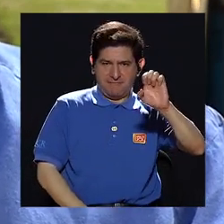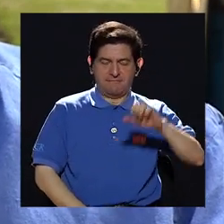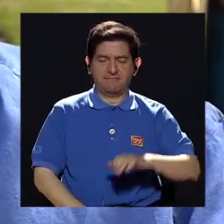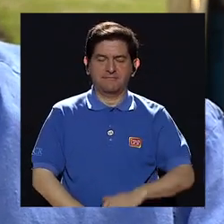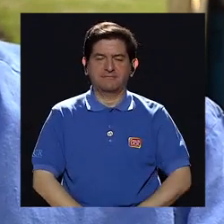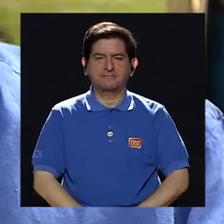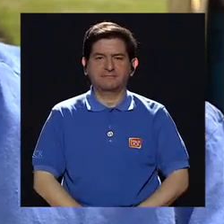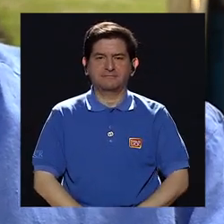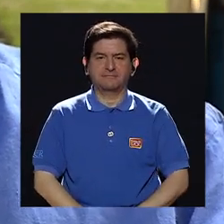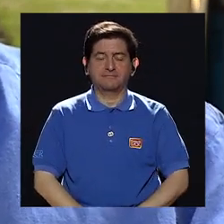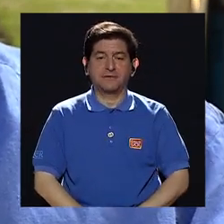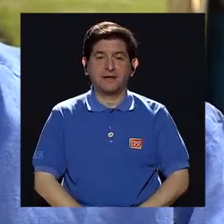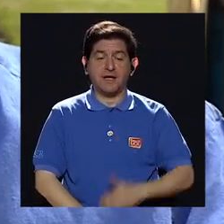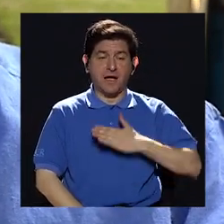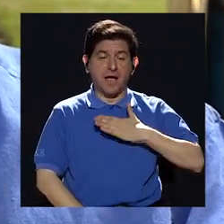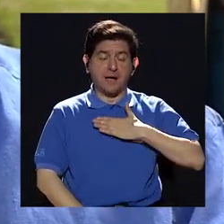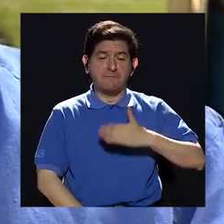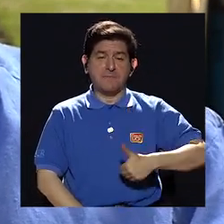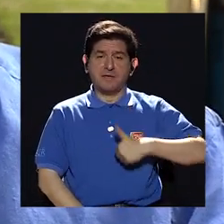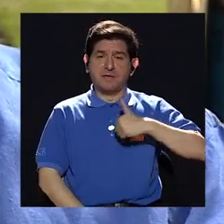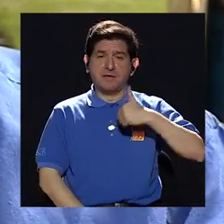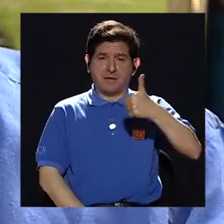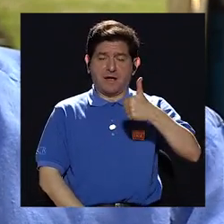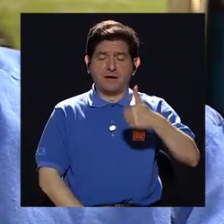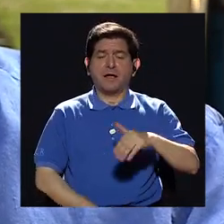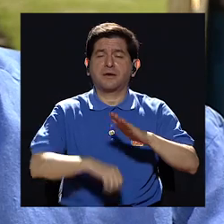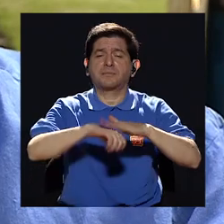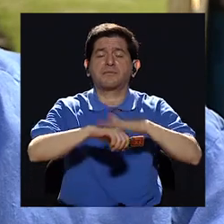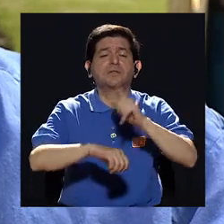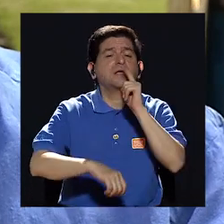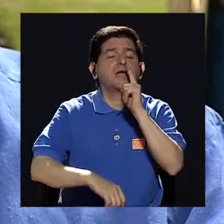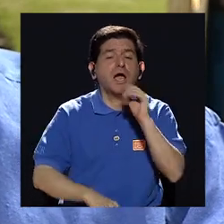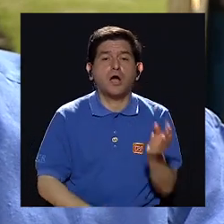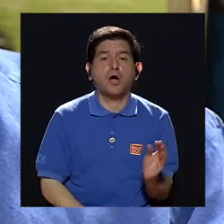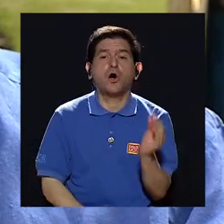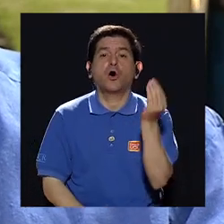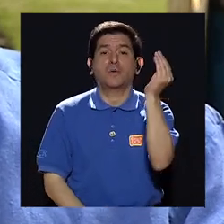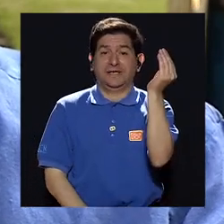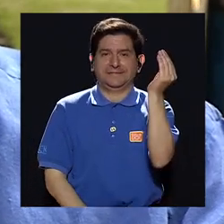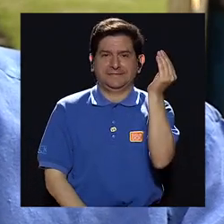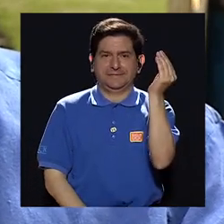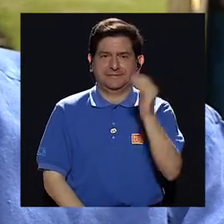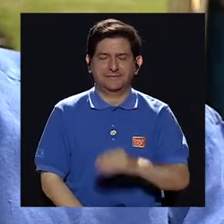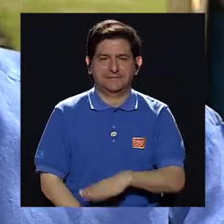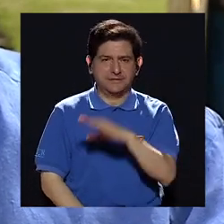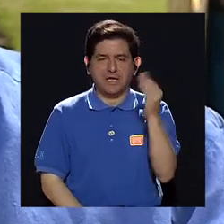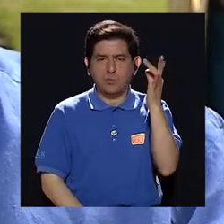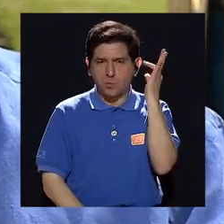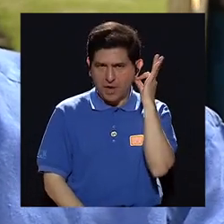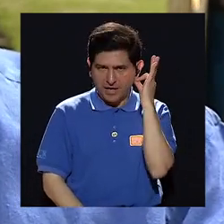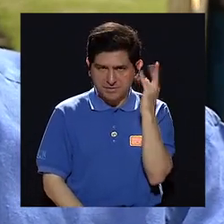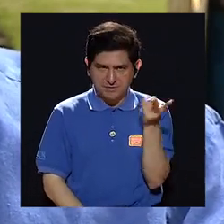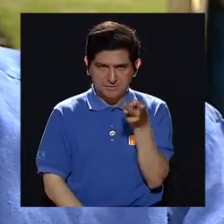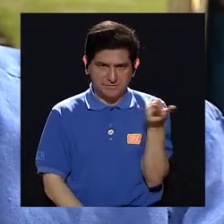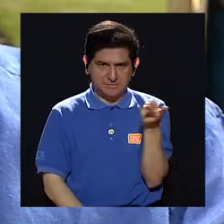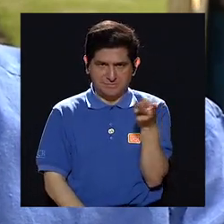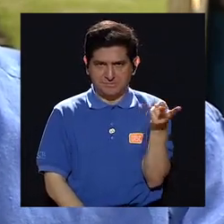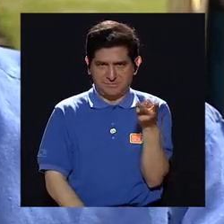Elecciones, quien a mí me eligió fueron los jóvenes y las mujeres.